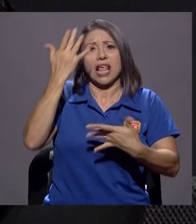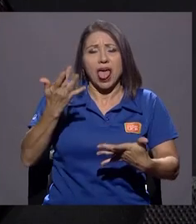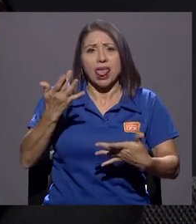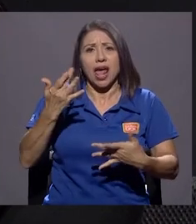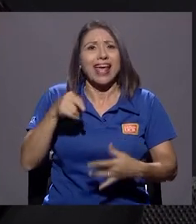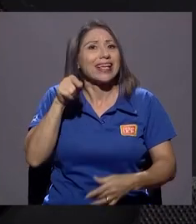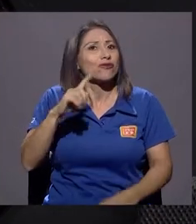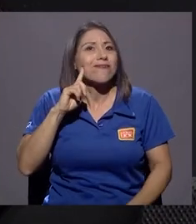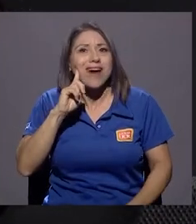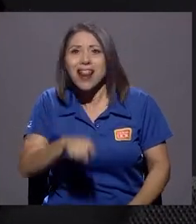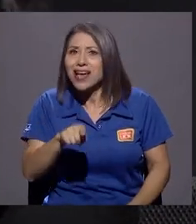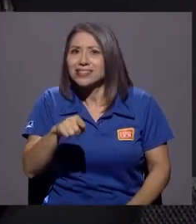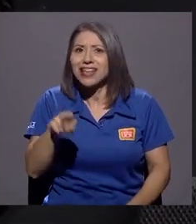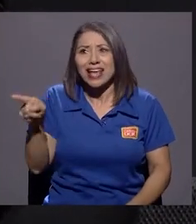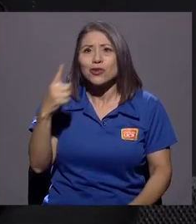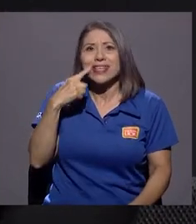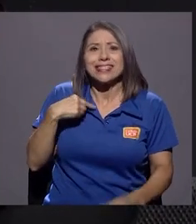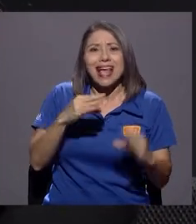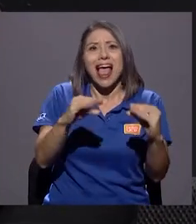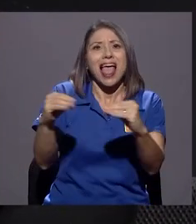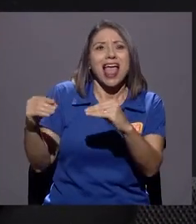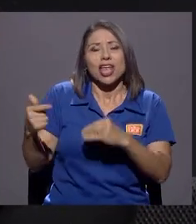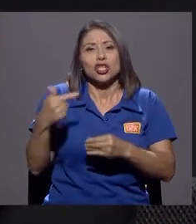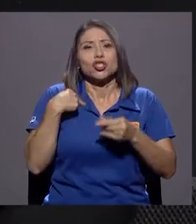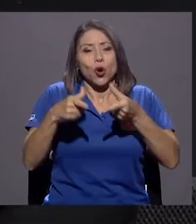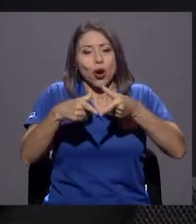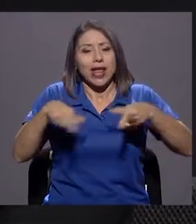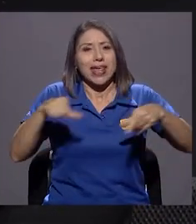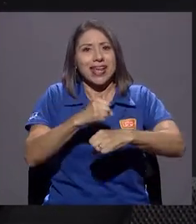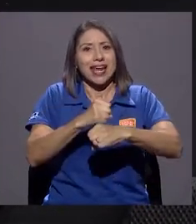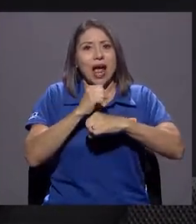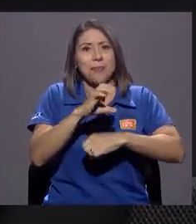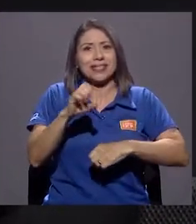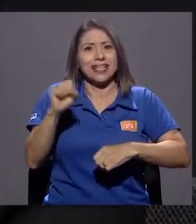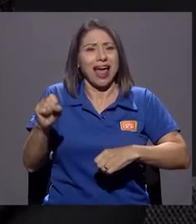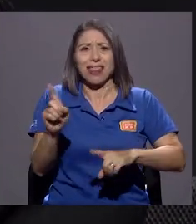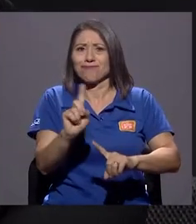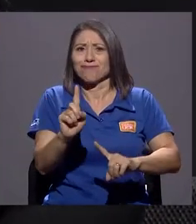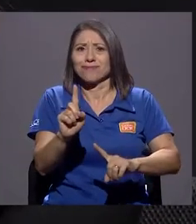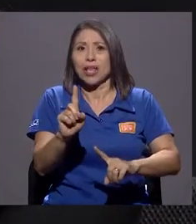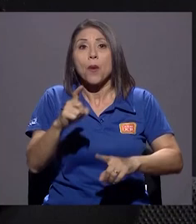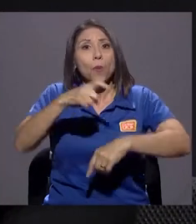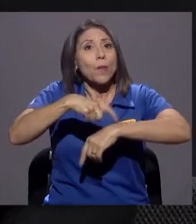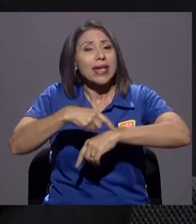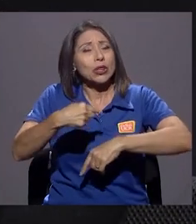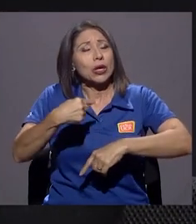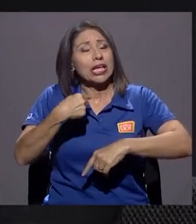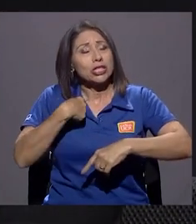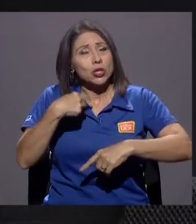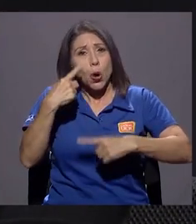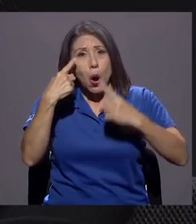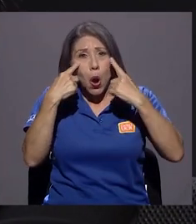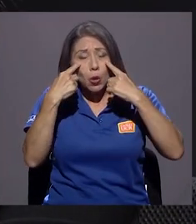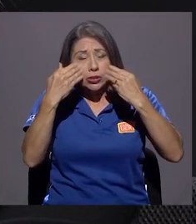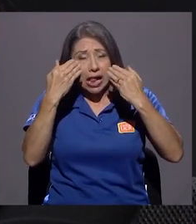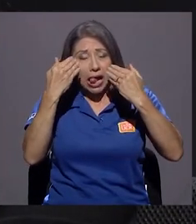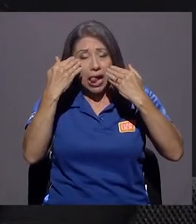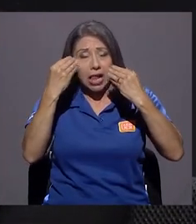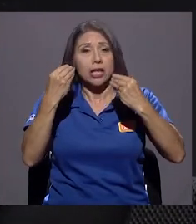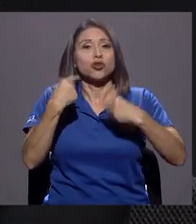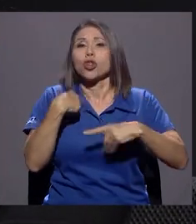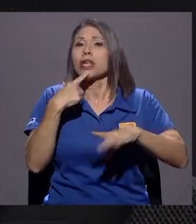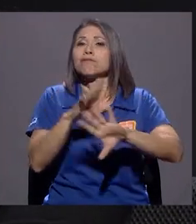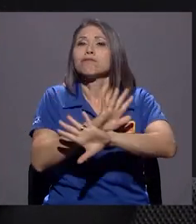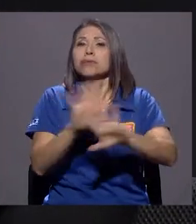incapacitada. En el momento en el que yo empecé a tener mayor afectación de mis ojos, yo dije, un momentito, yo no voy a estar incapacitada.